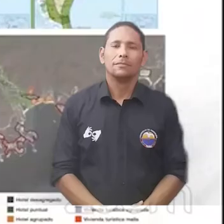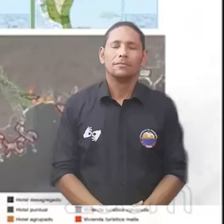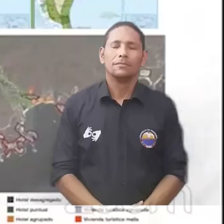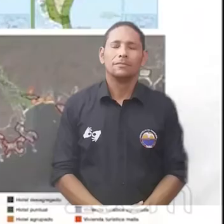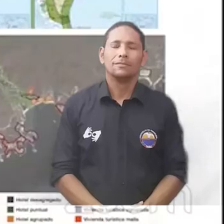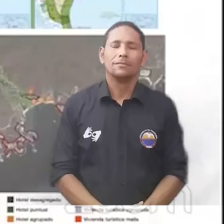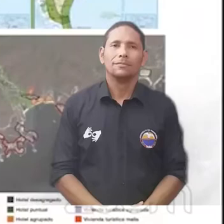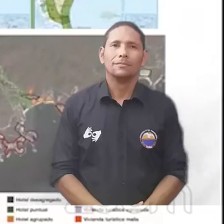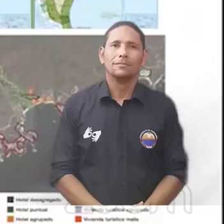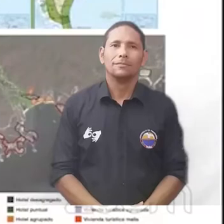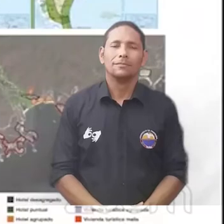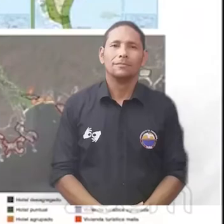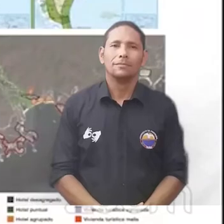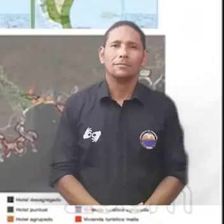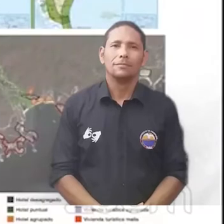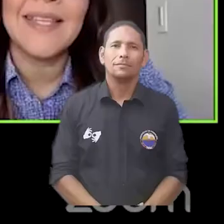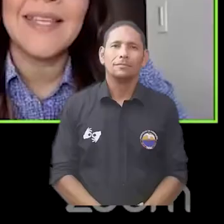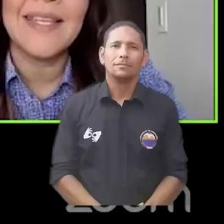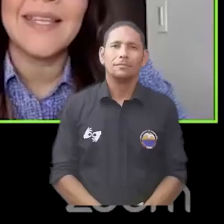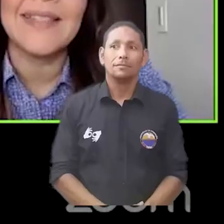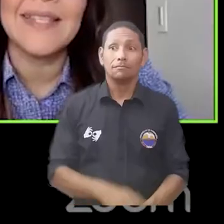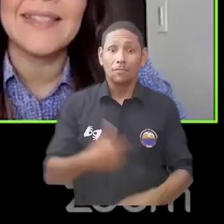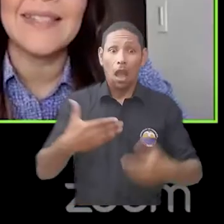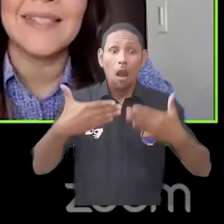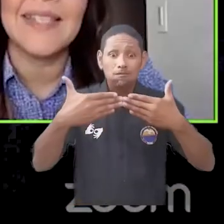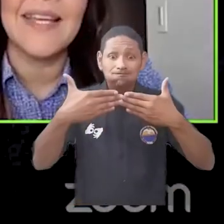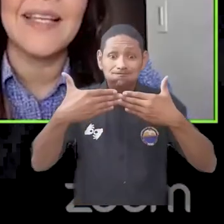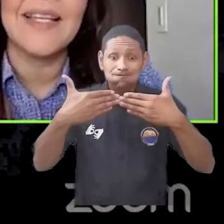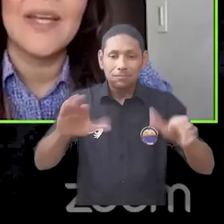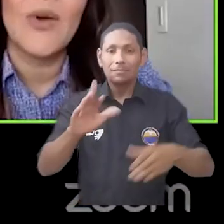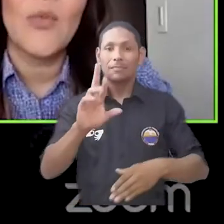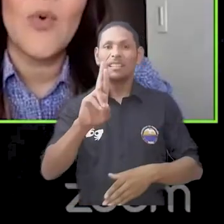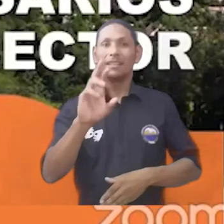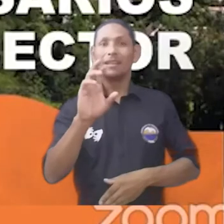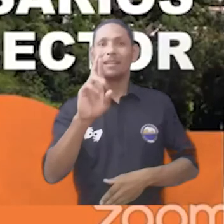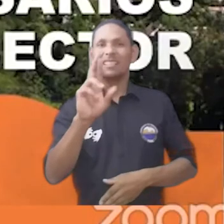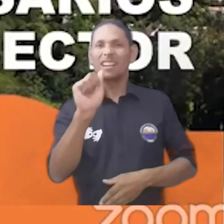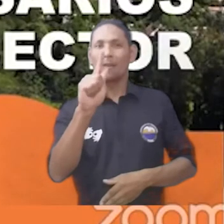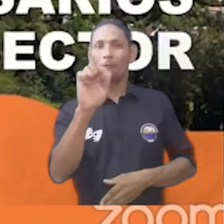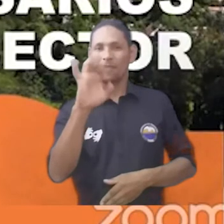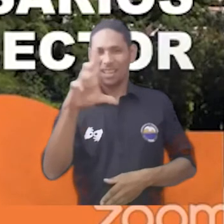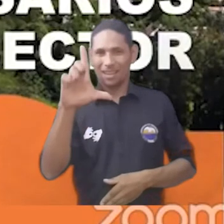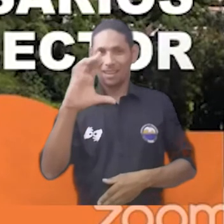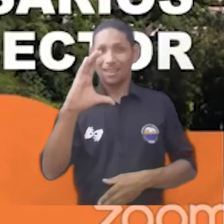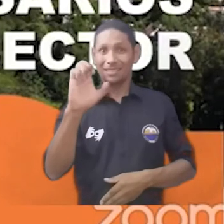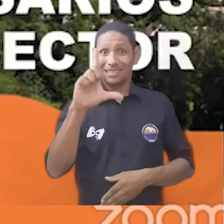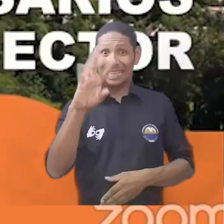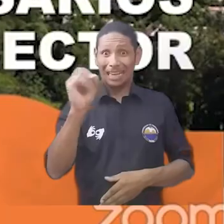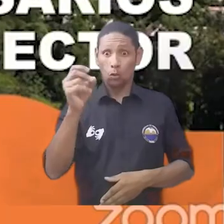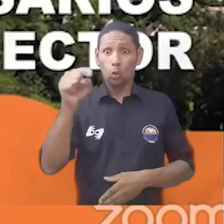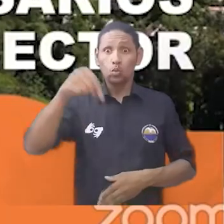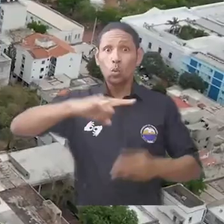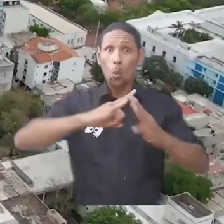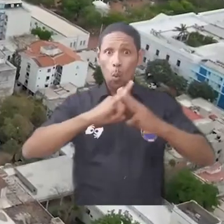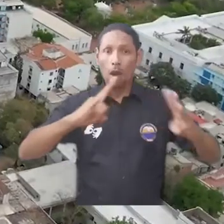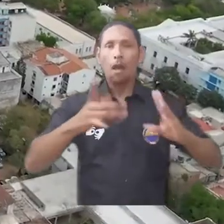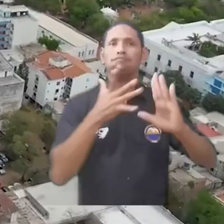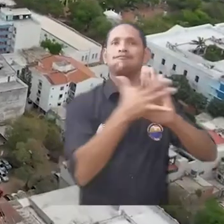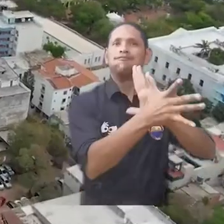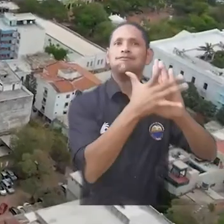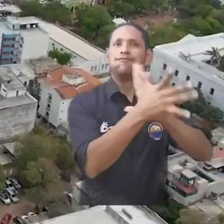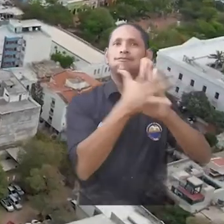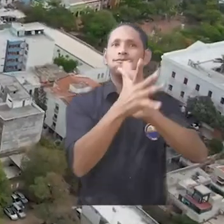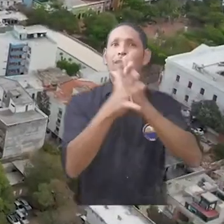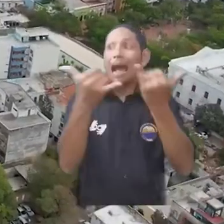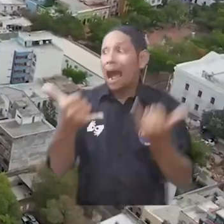La Cátedra Abierta Rafael Celedón fue escenario para que Uni Magdalena disertara sobre la actualidad turística en el proceso de